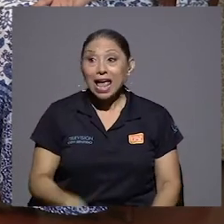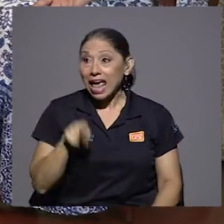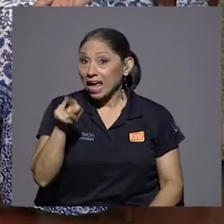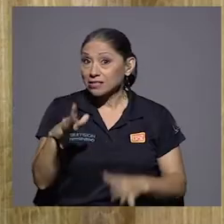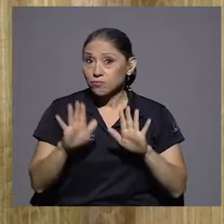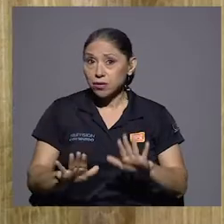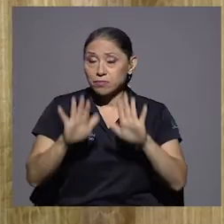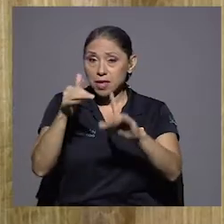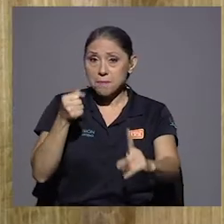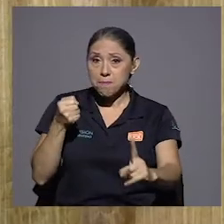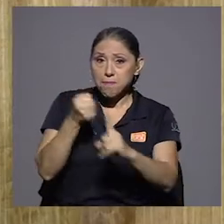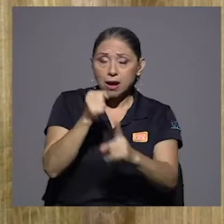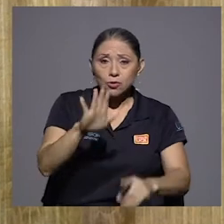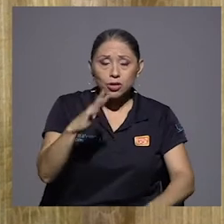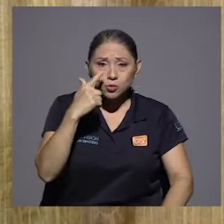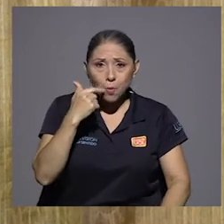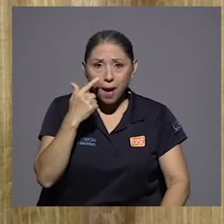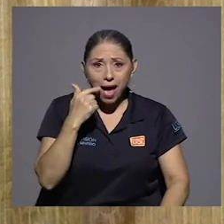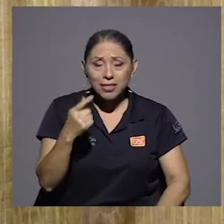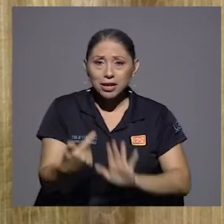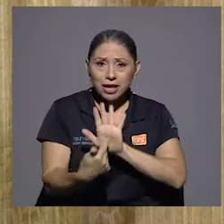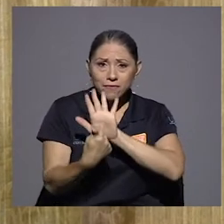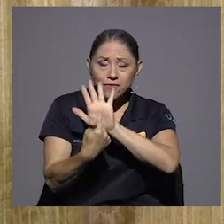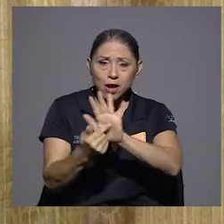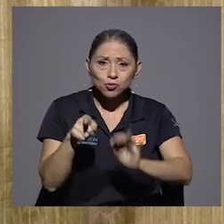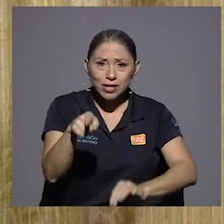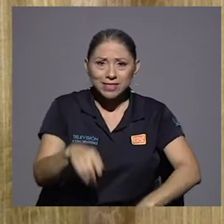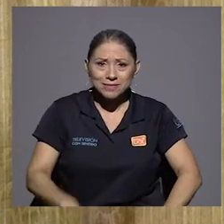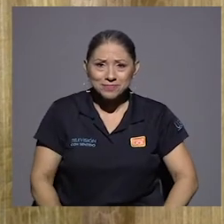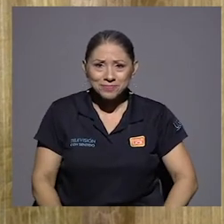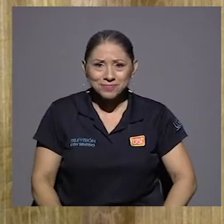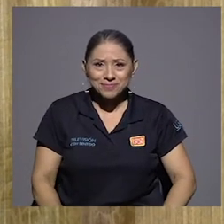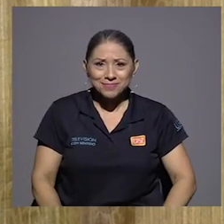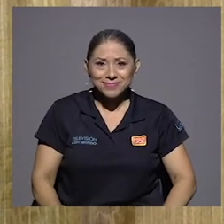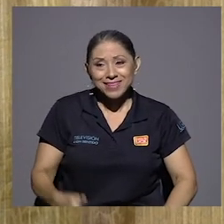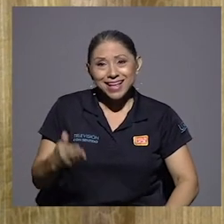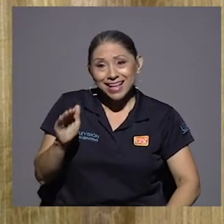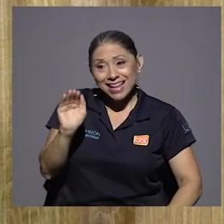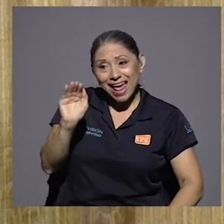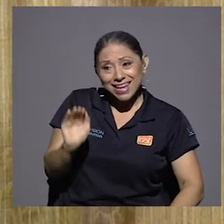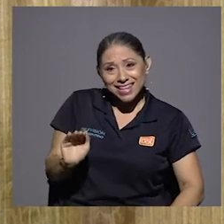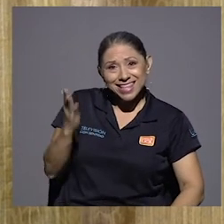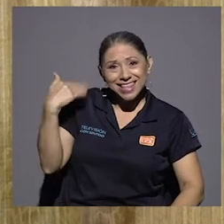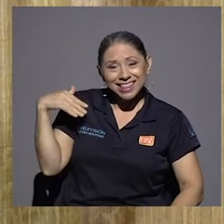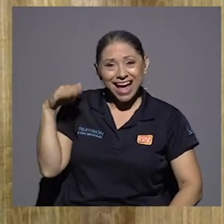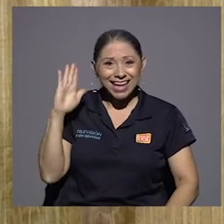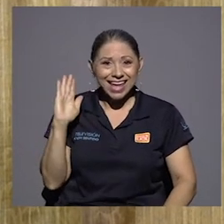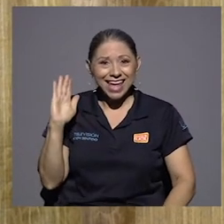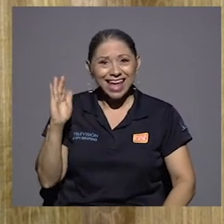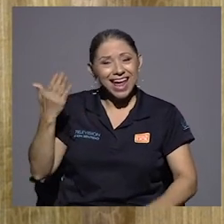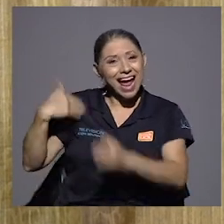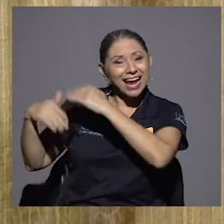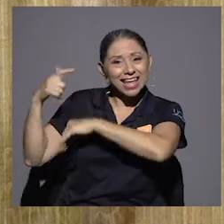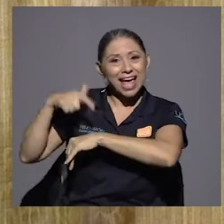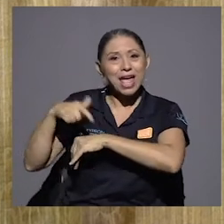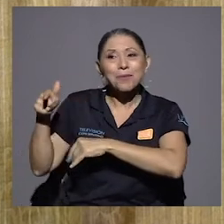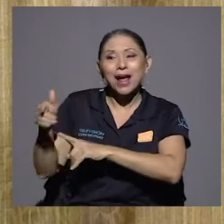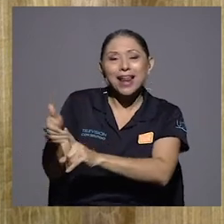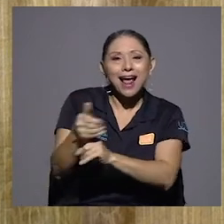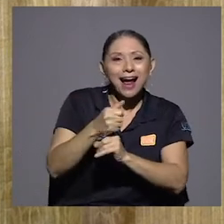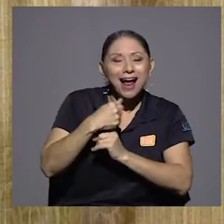su padre, que lo ha reflejado en usted. Sí. La niñita que acariciaba y arrullaba en aquella época.